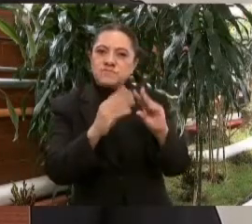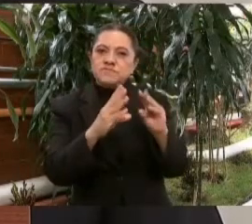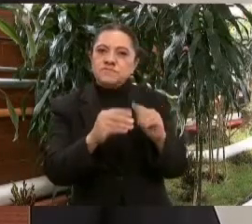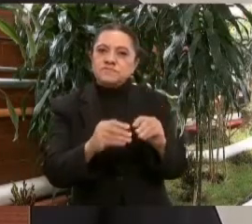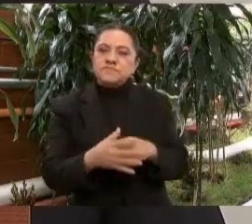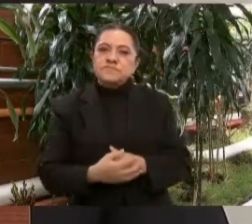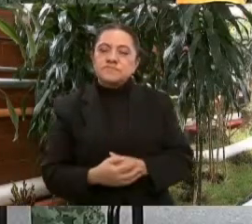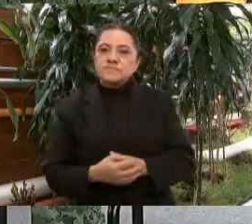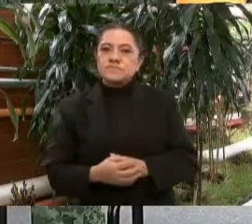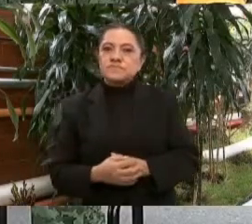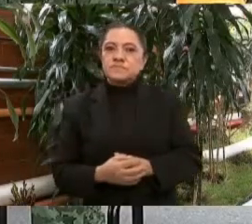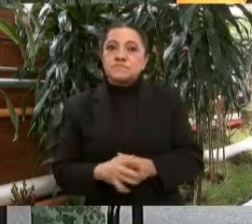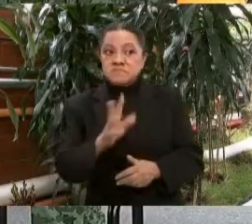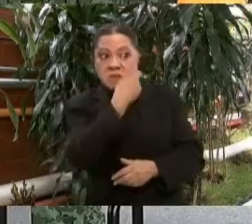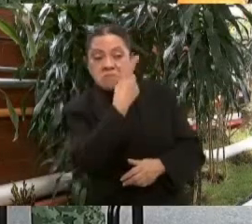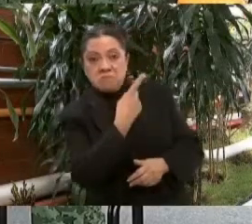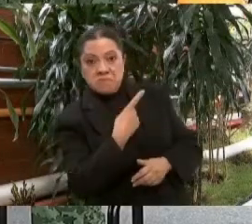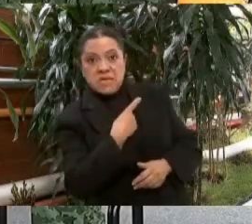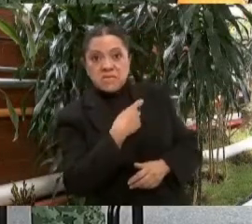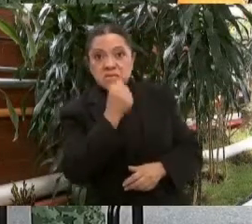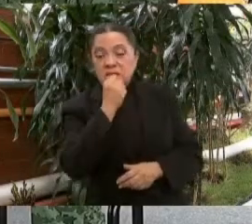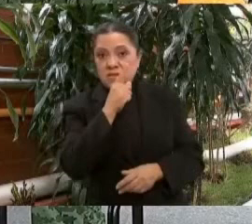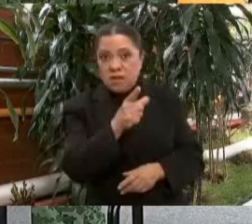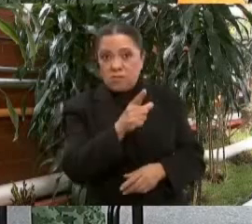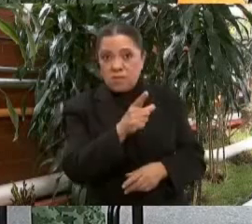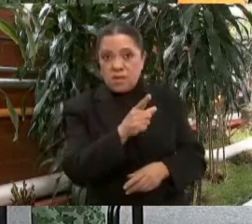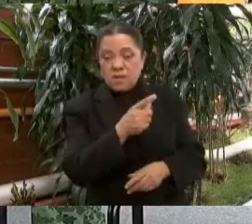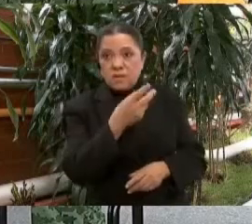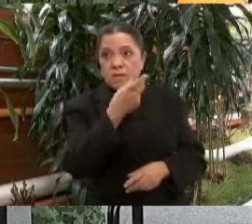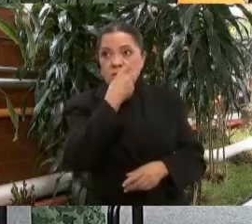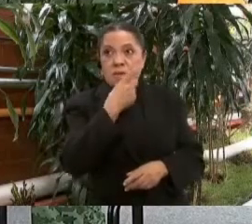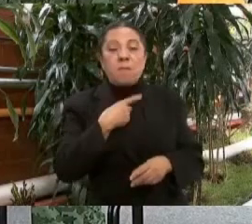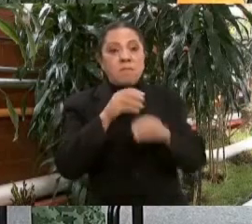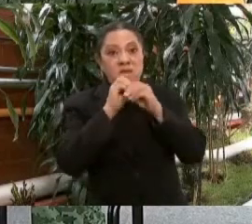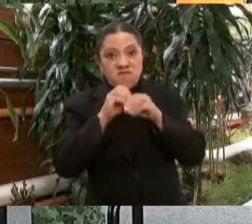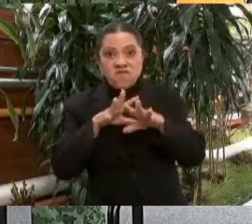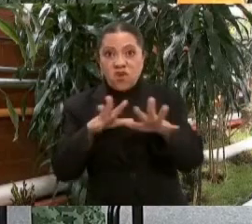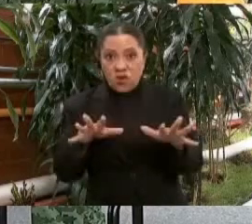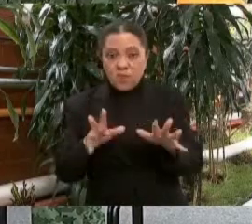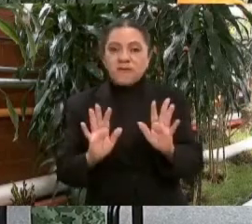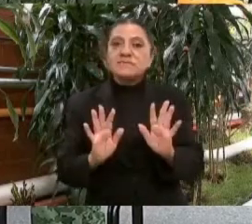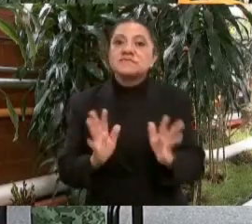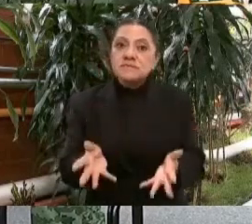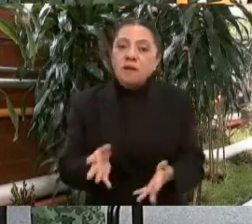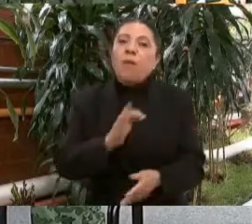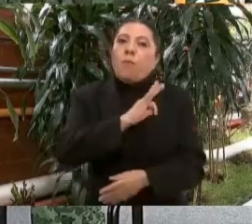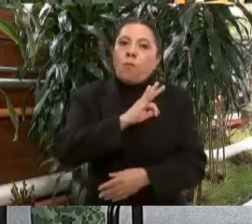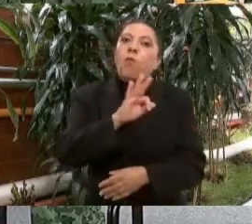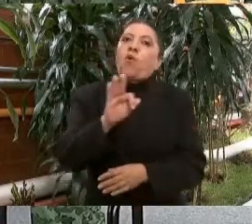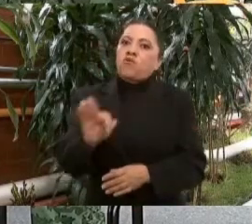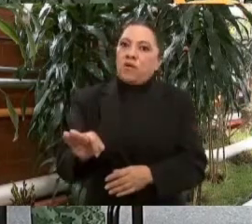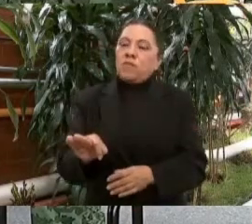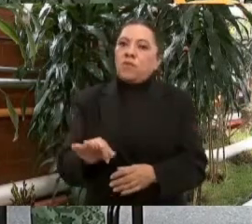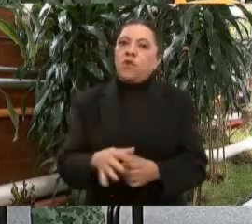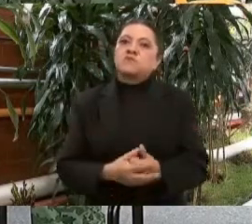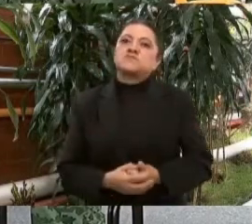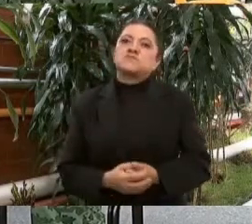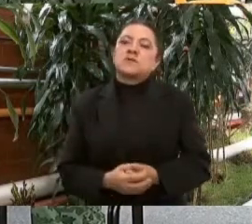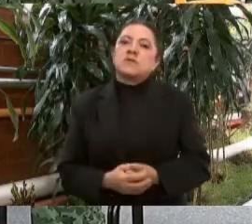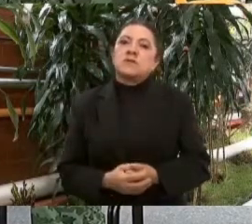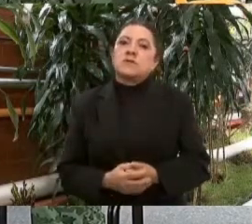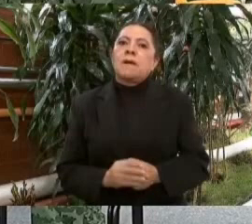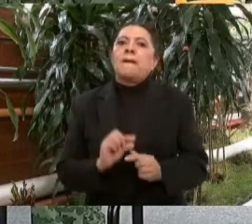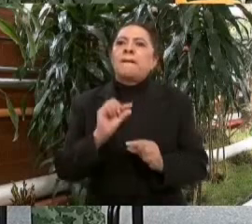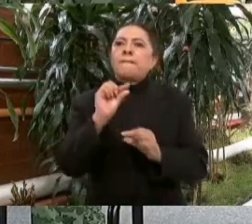tengo la información también que hemos podido cada